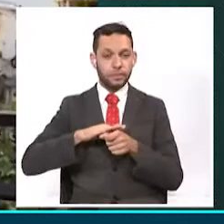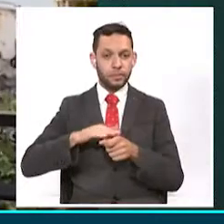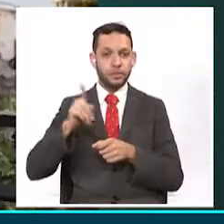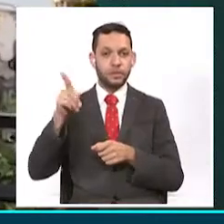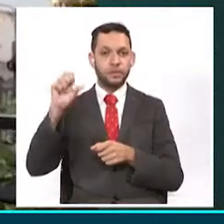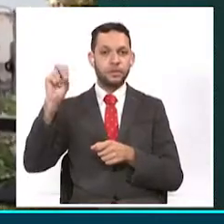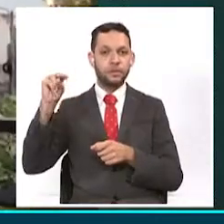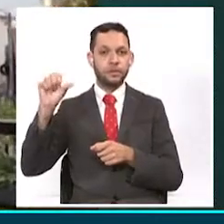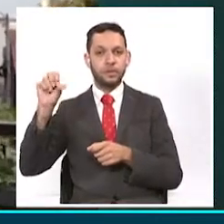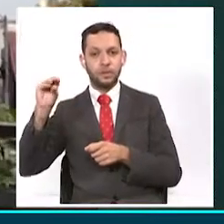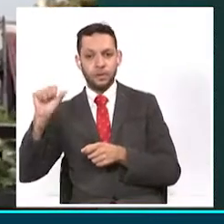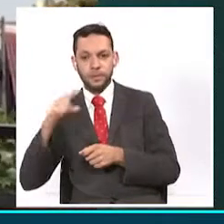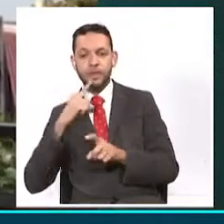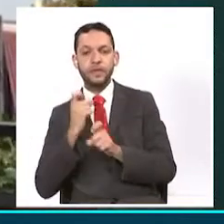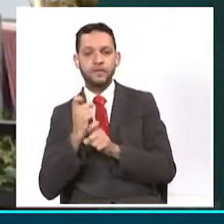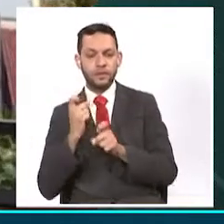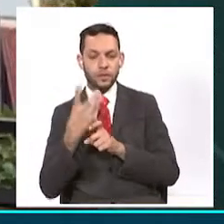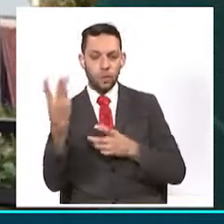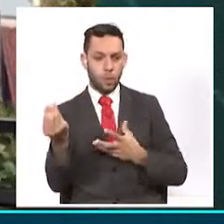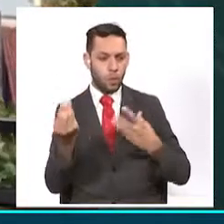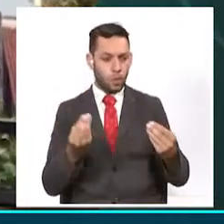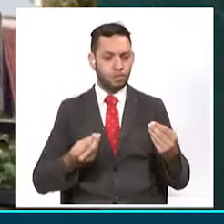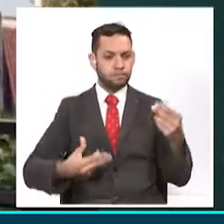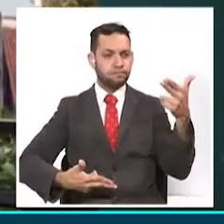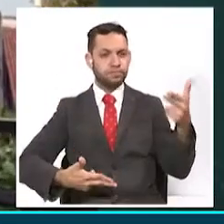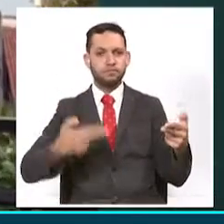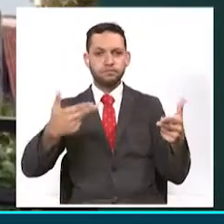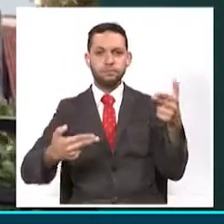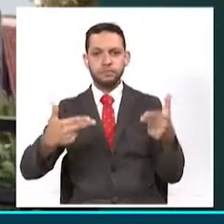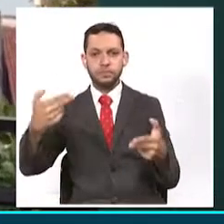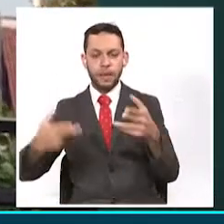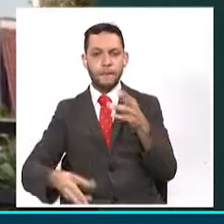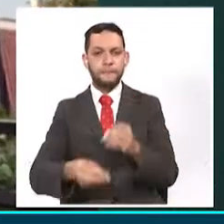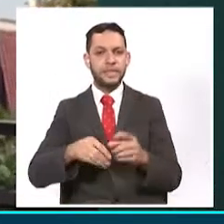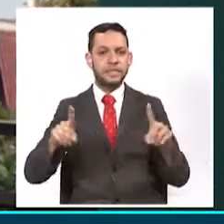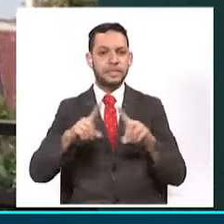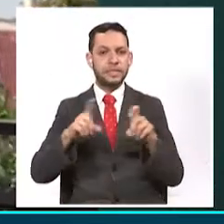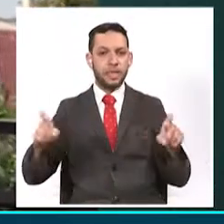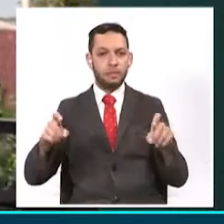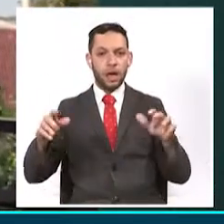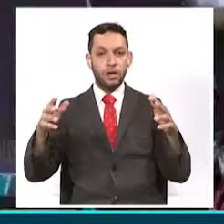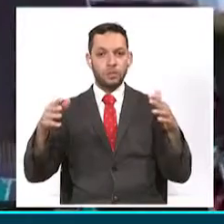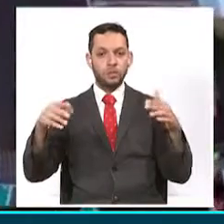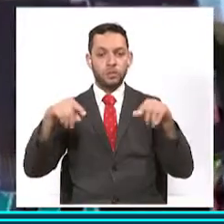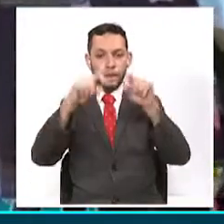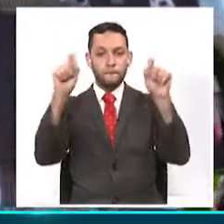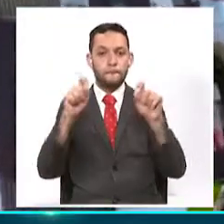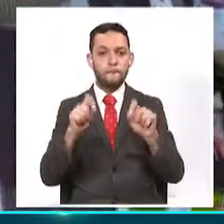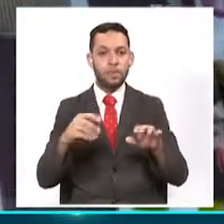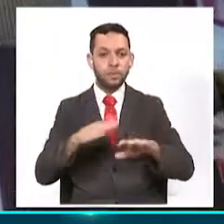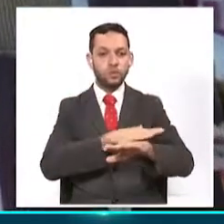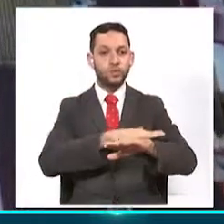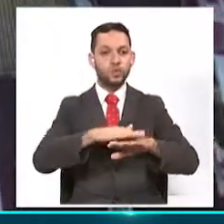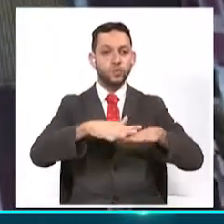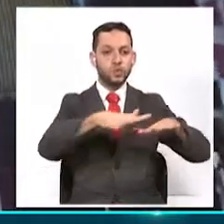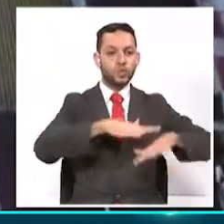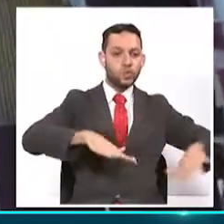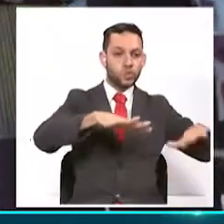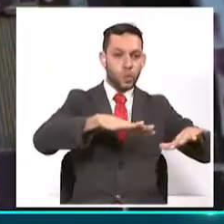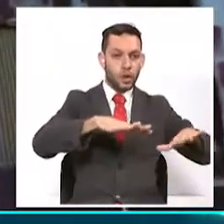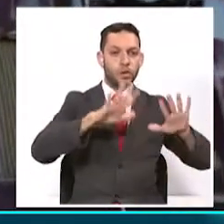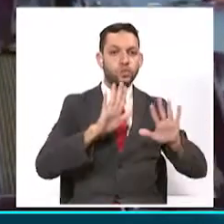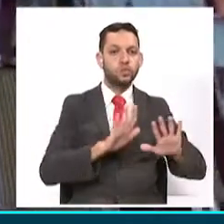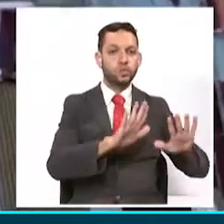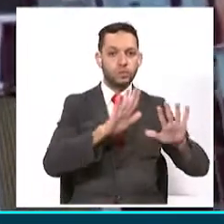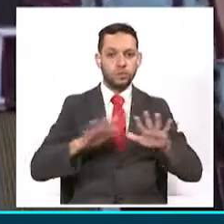combos que se disputan no solamente el microtráfico, sino también el tema de que tienen barreras invisibles. Es decir, dividieron la comuna en zonas de tal manera que